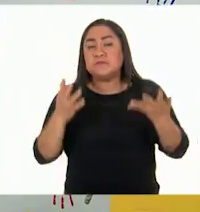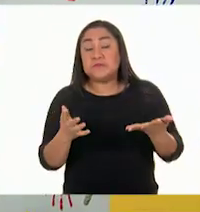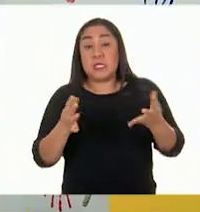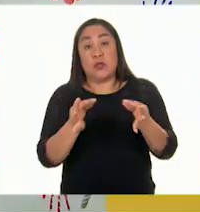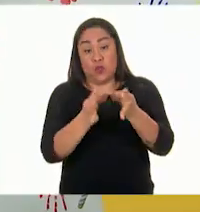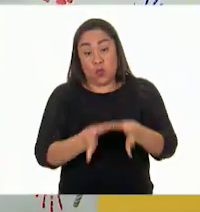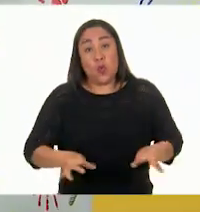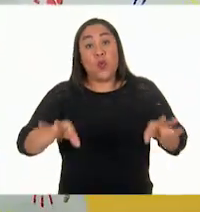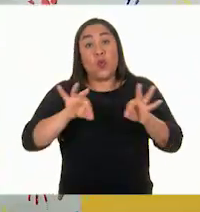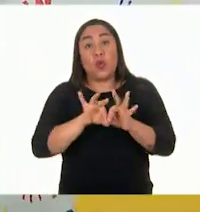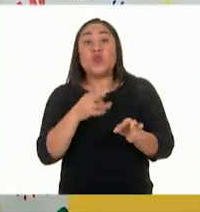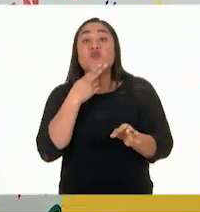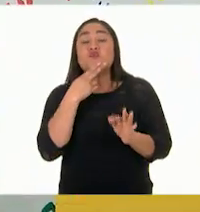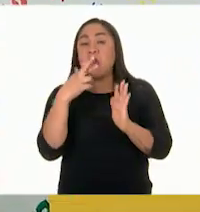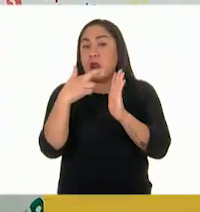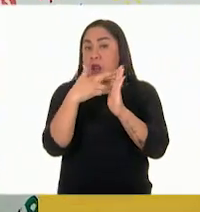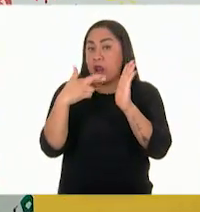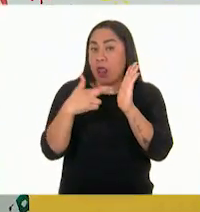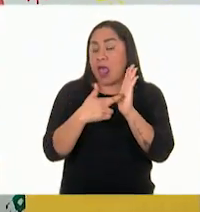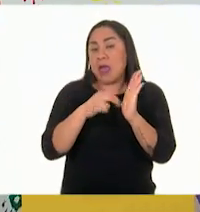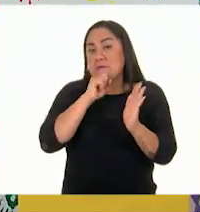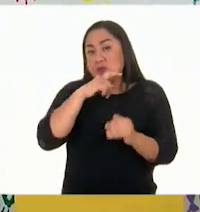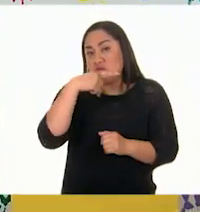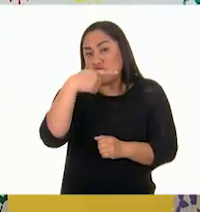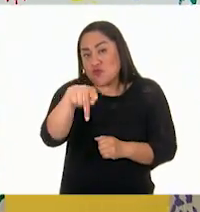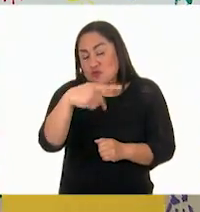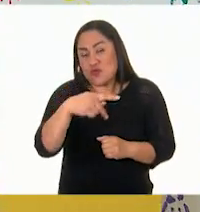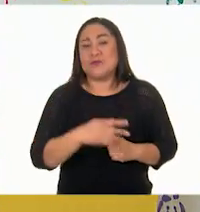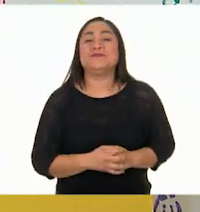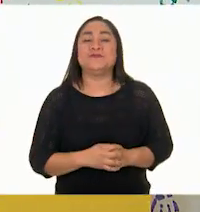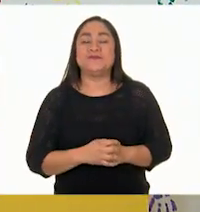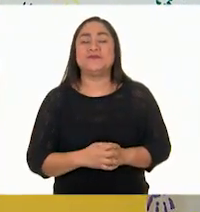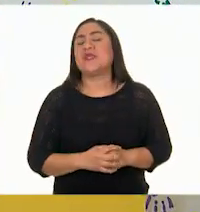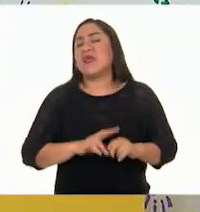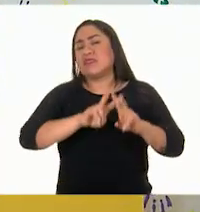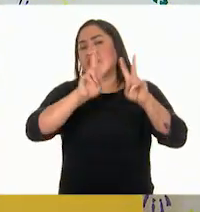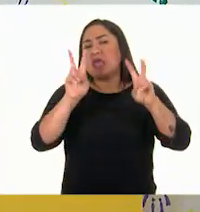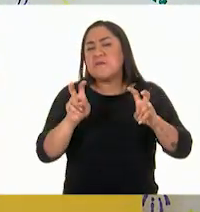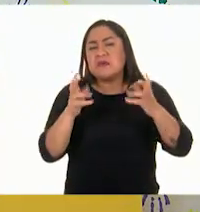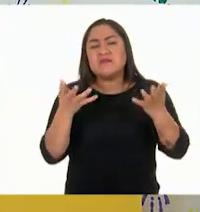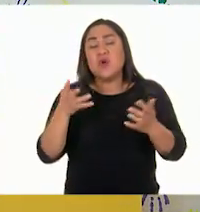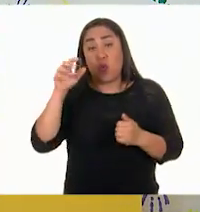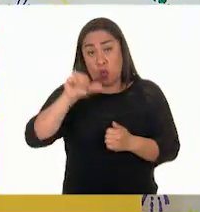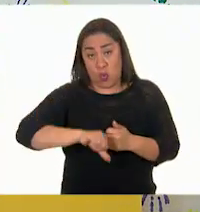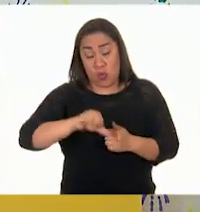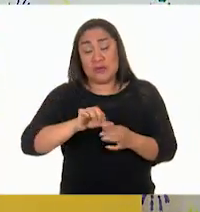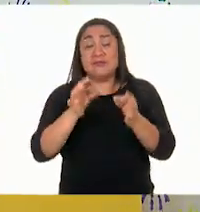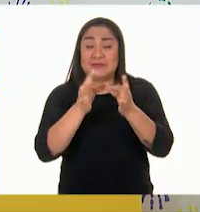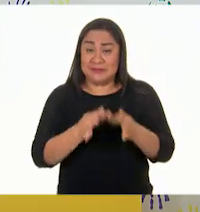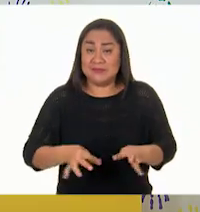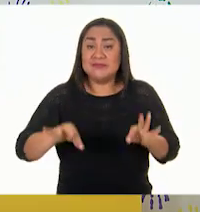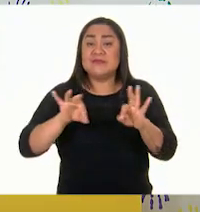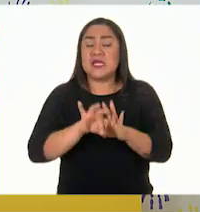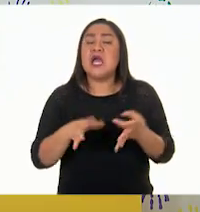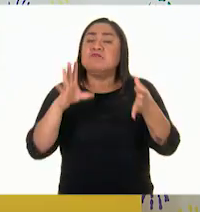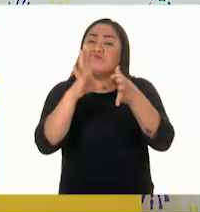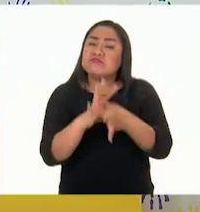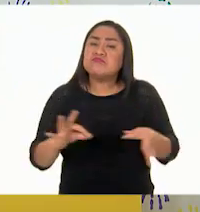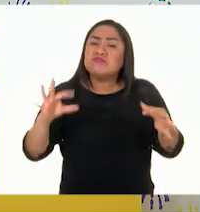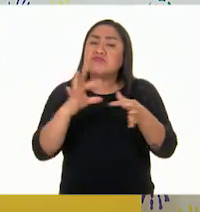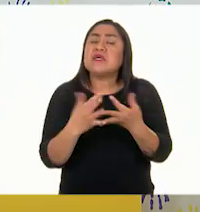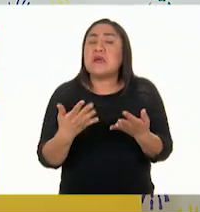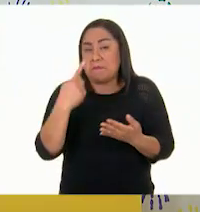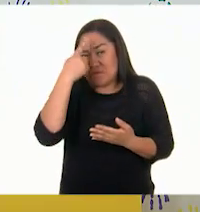importancia de las reglas en mi vida. El tema del día de hoy es muy importante, ya que nos menciona que para poder